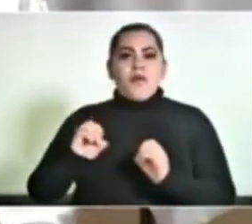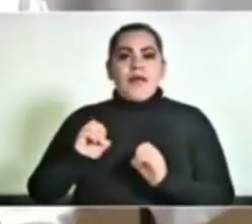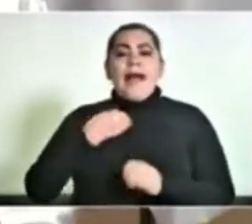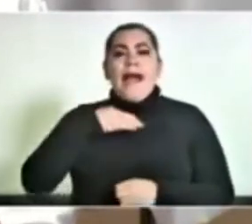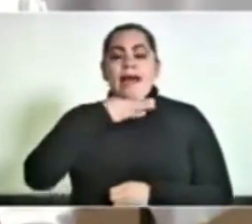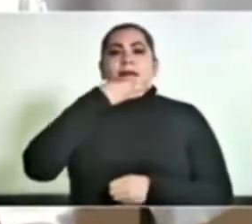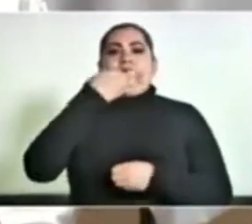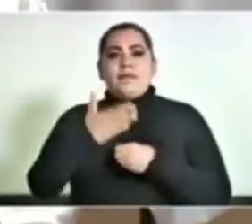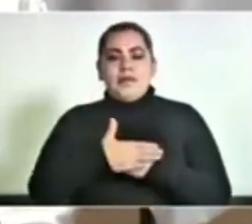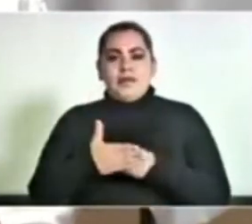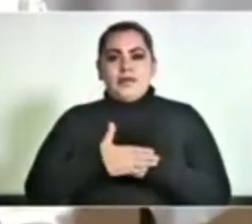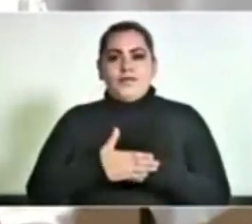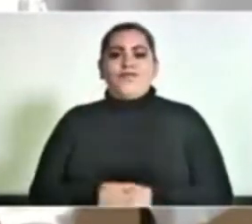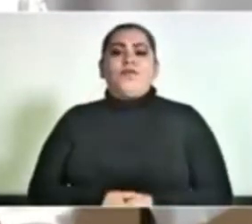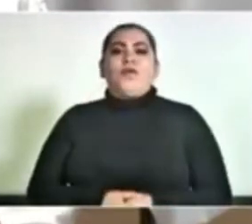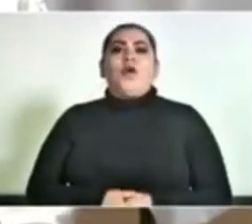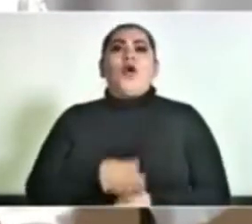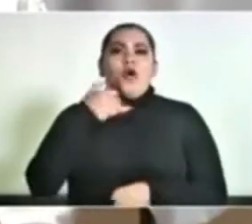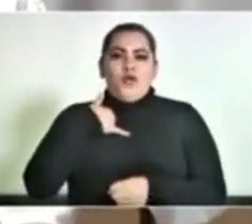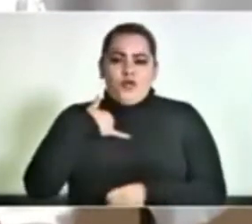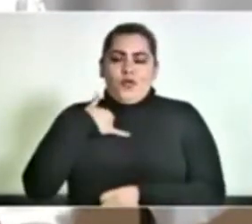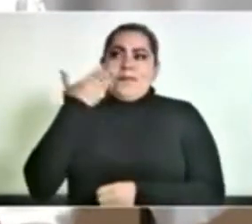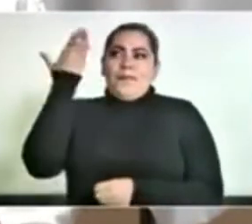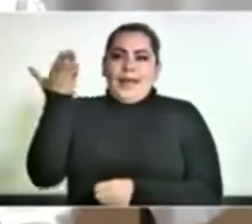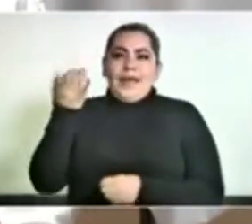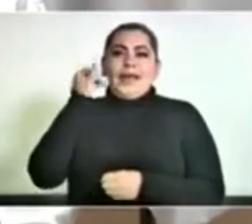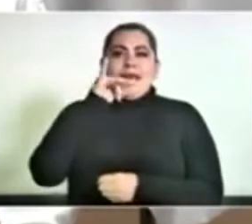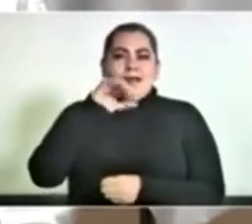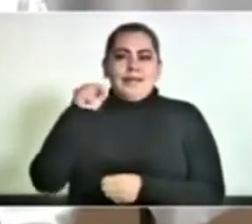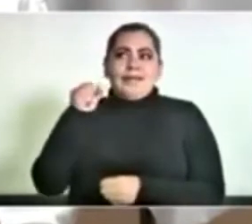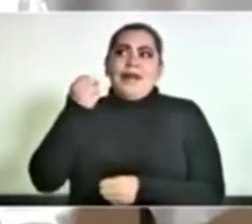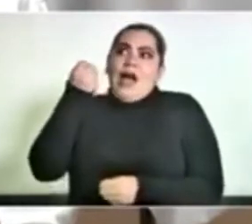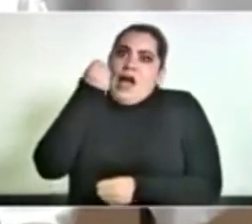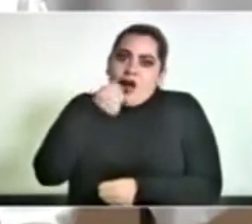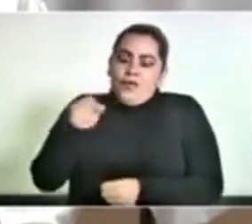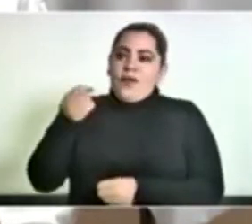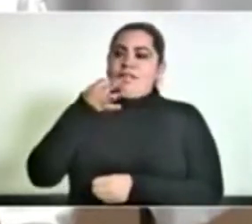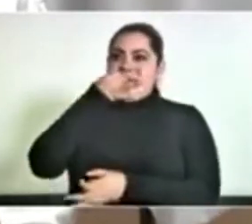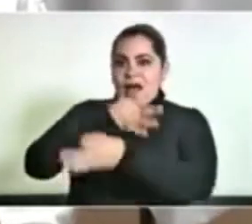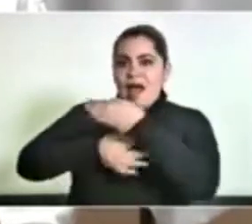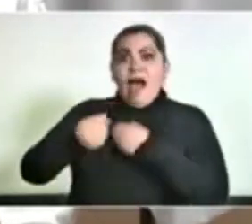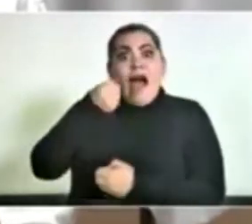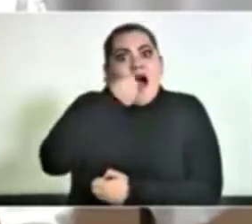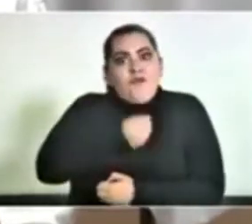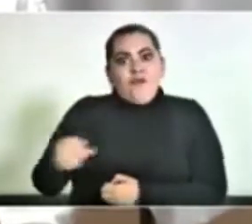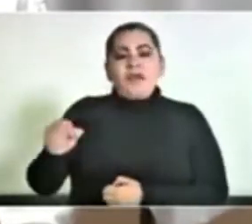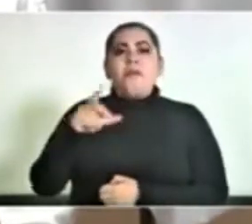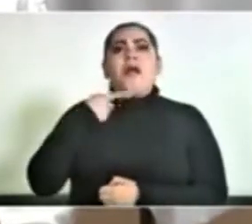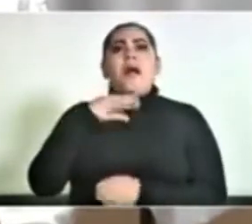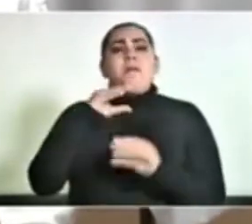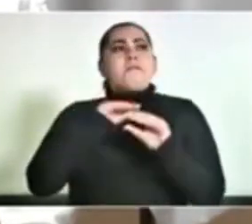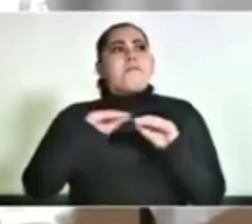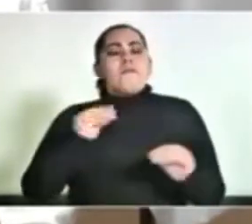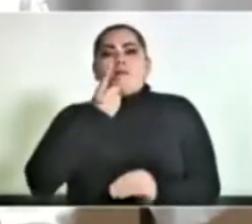Pues ya voy a pedirle a la gente del Seguro Social que haga sus reportes ellos, porque